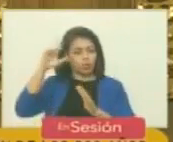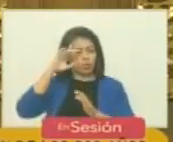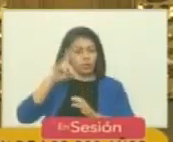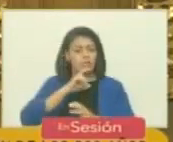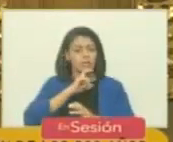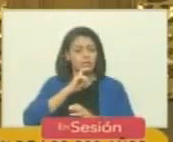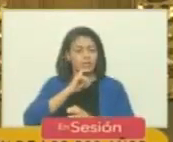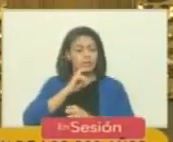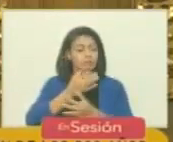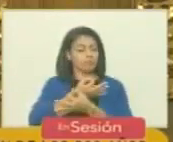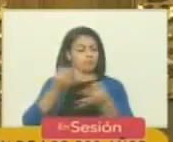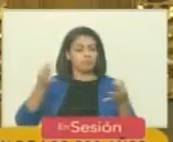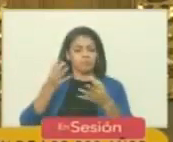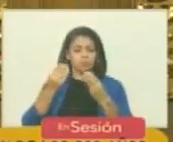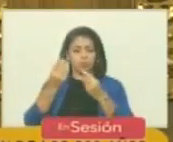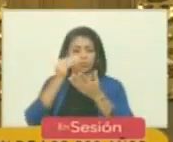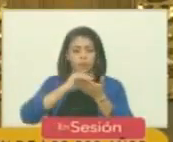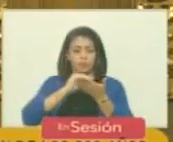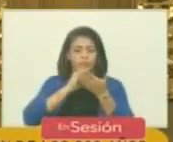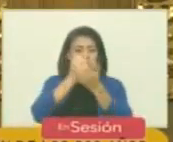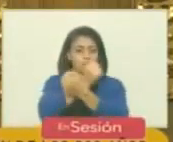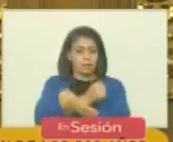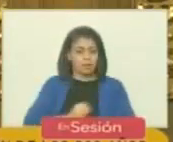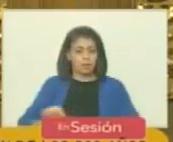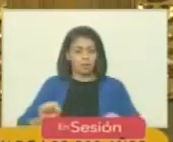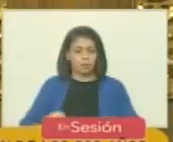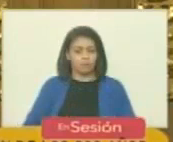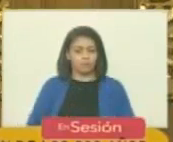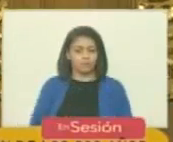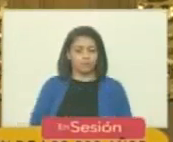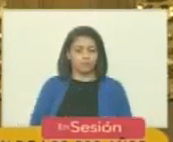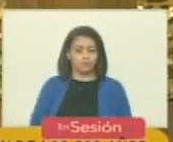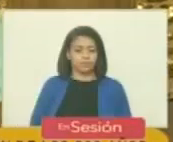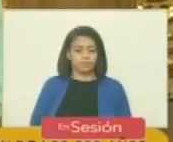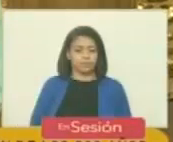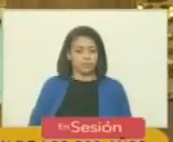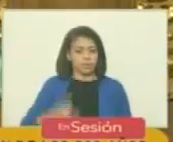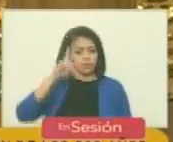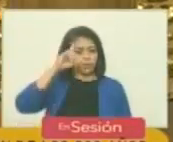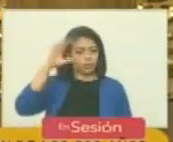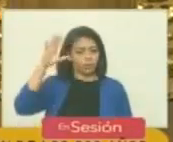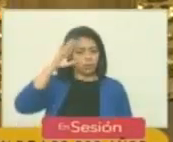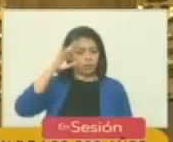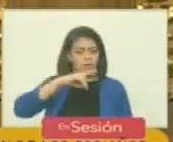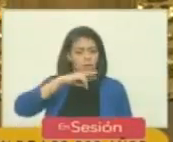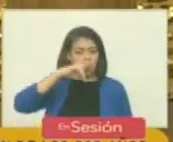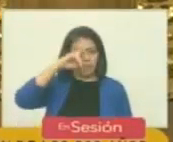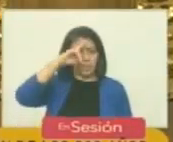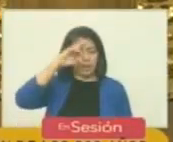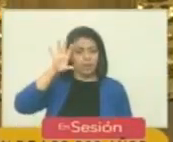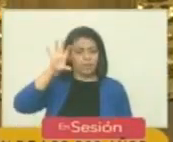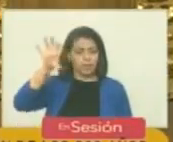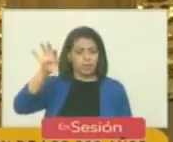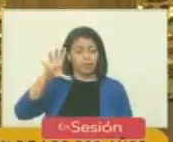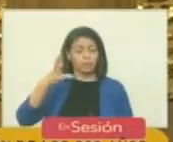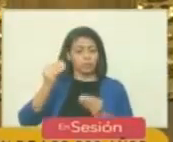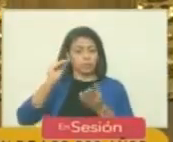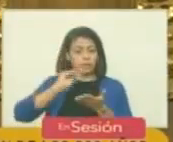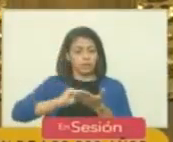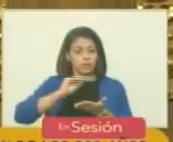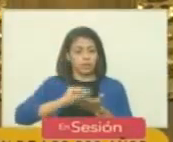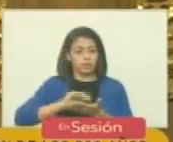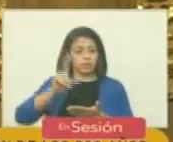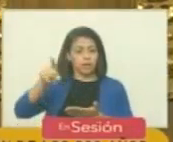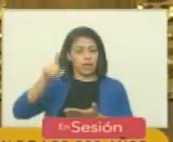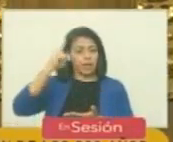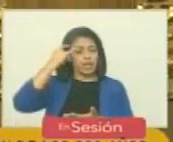excepcional y tantas veces imposible el sueño de los padres de la patria ha sido despachado muchas veces como eso